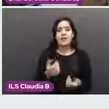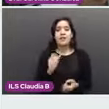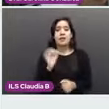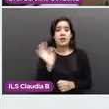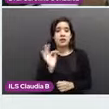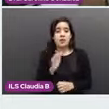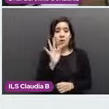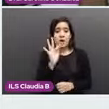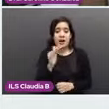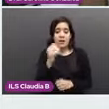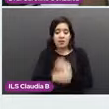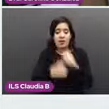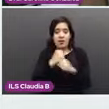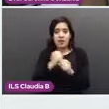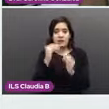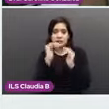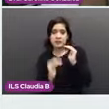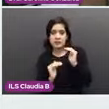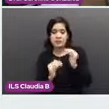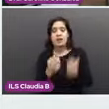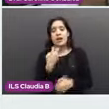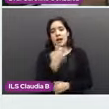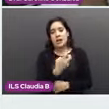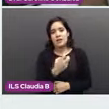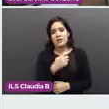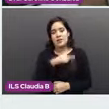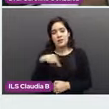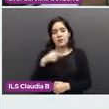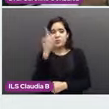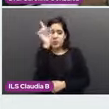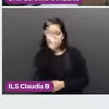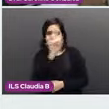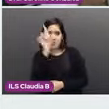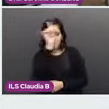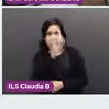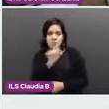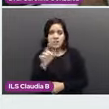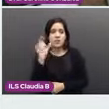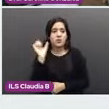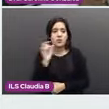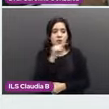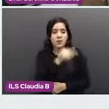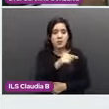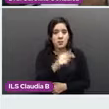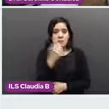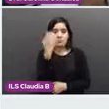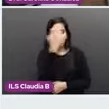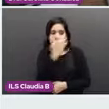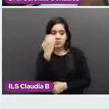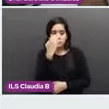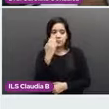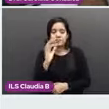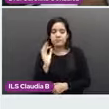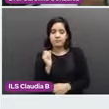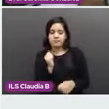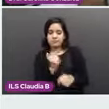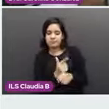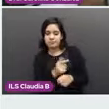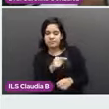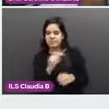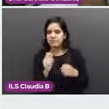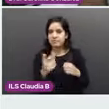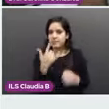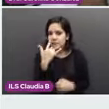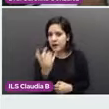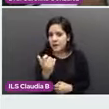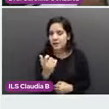40 años, vamos a recomendar, si observamos alguna anomalía en la mama, realizar un ultrasonido mamario. Si observamos